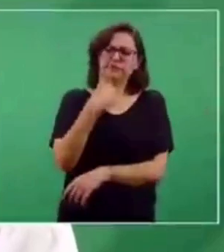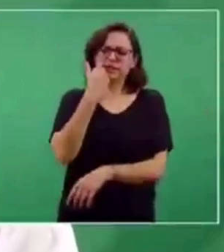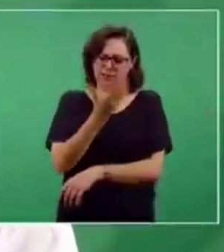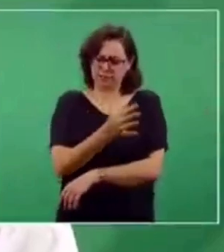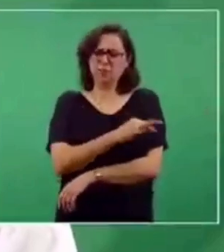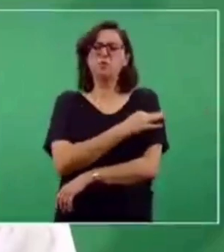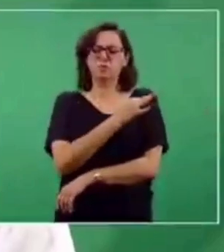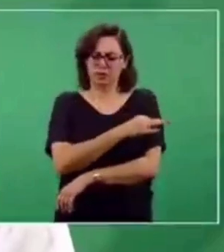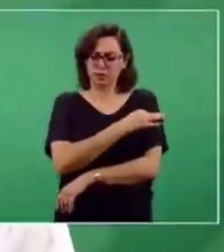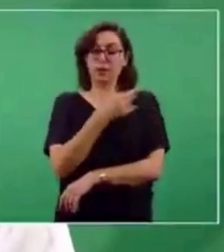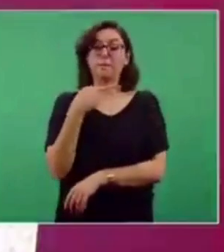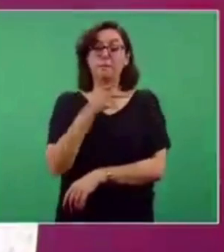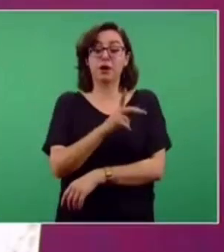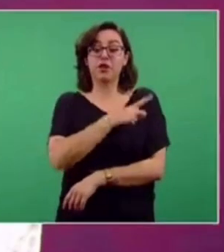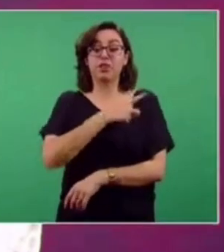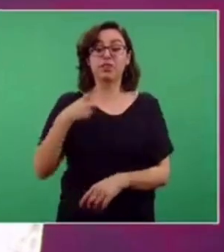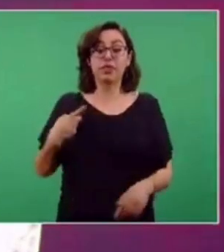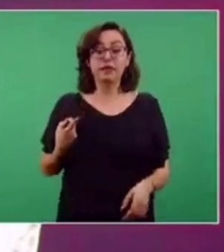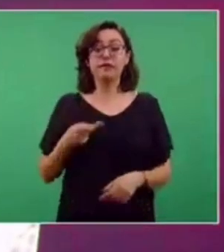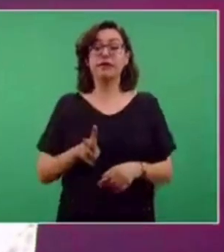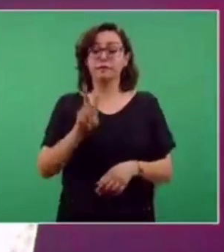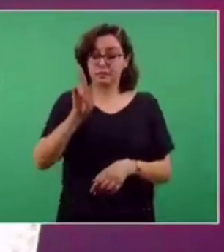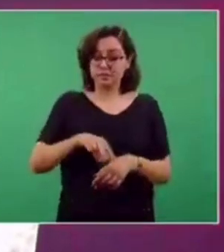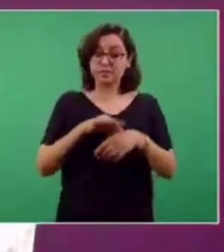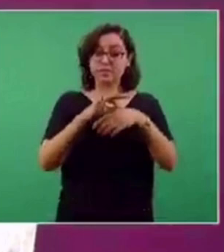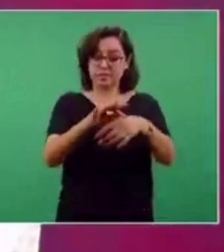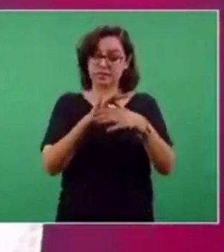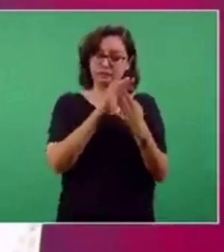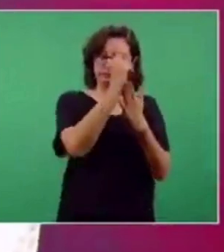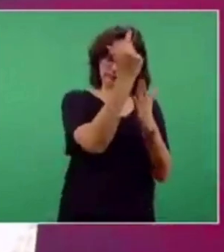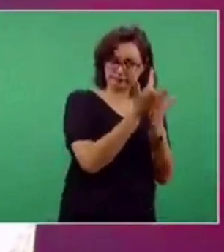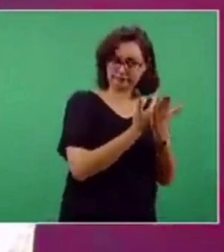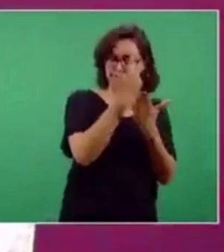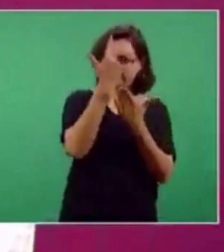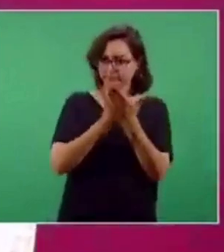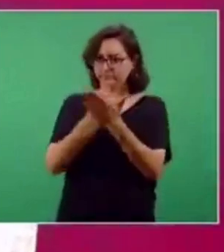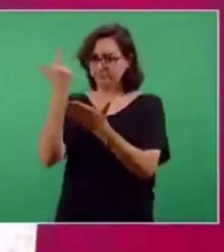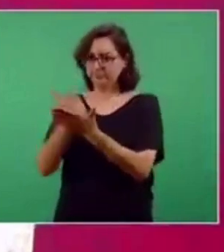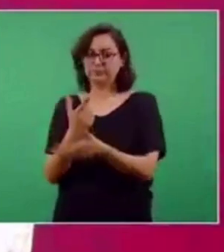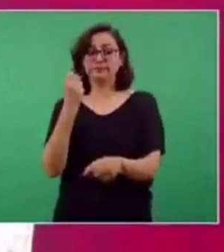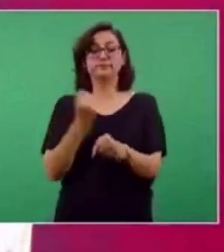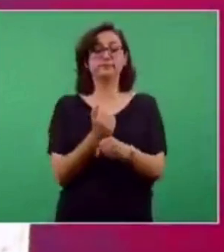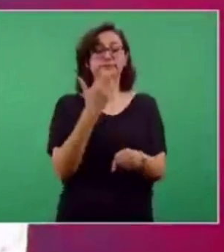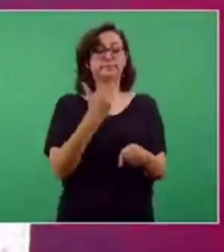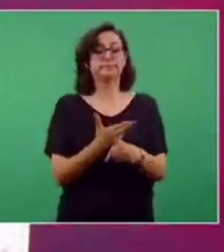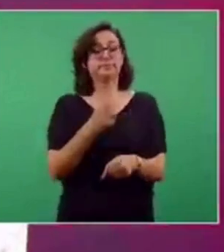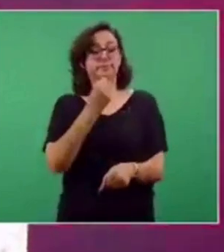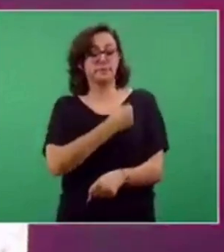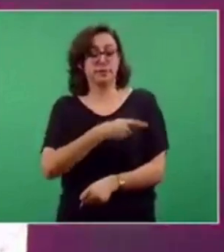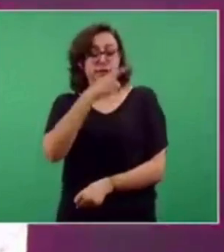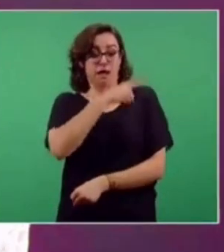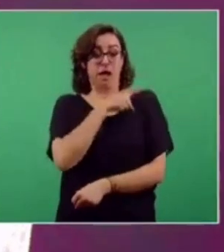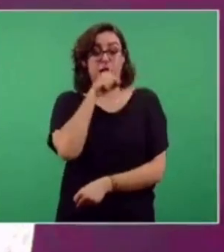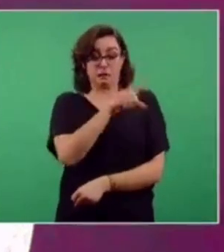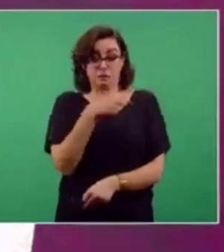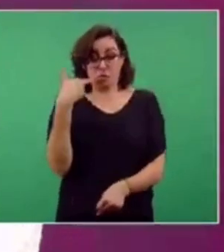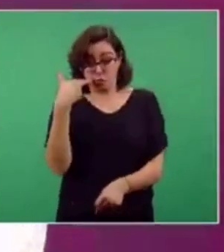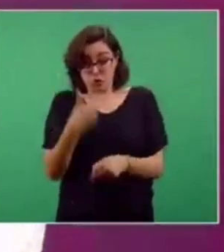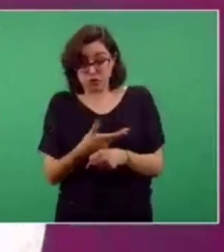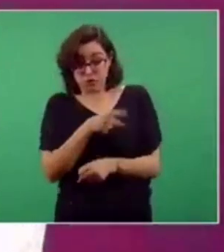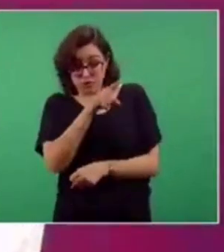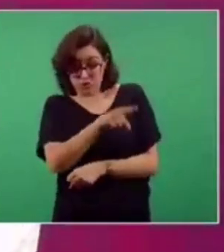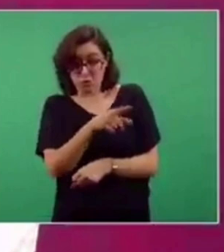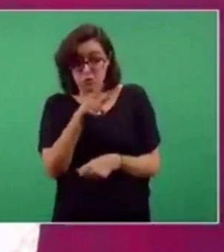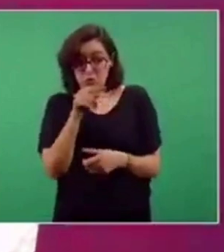asunto es que la identificación correcta, validada, respaldada por alguien que se haga responsable administrativamente de decir